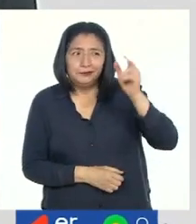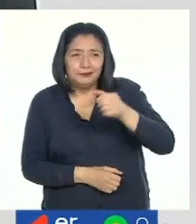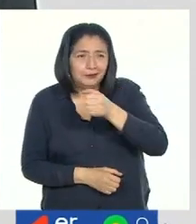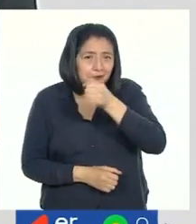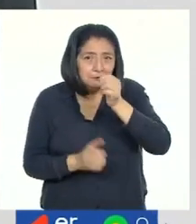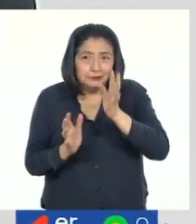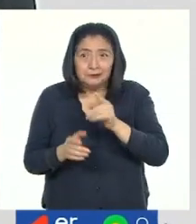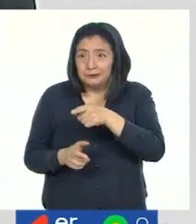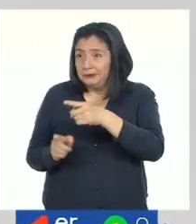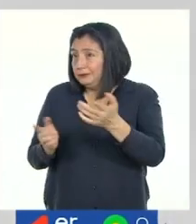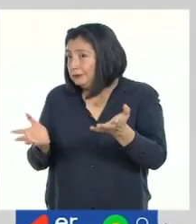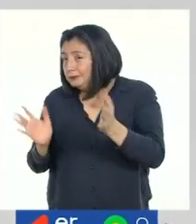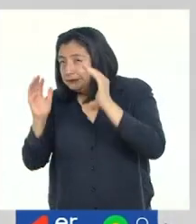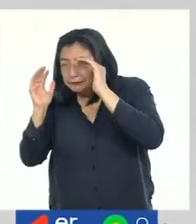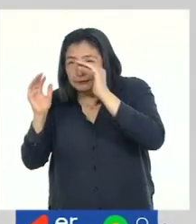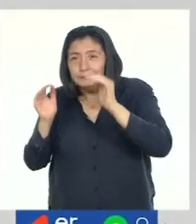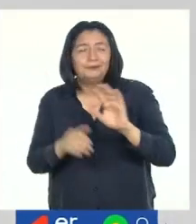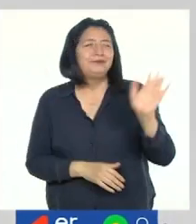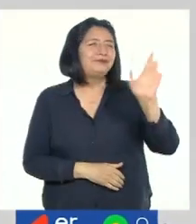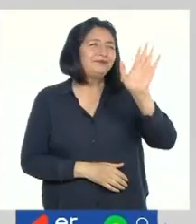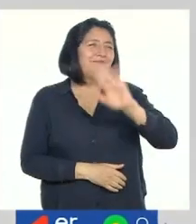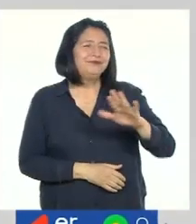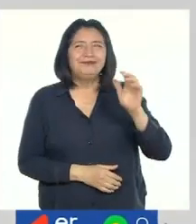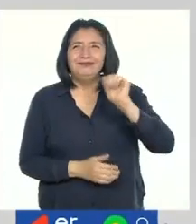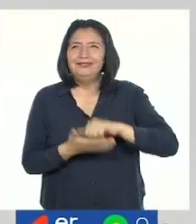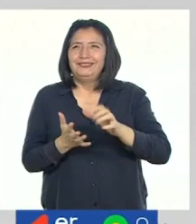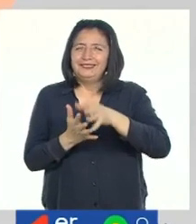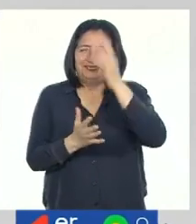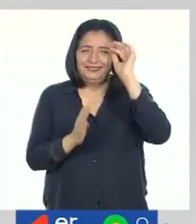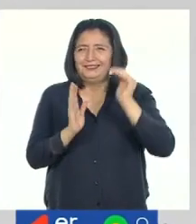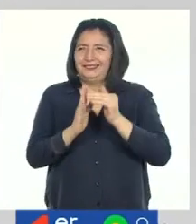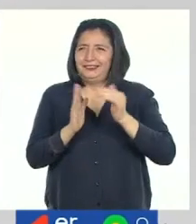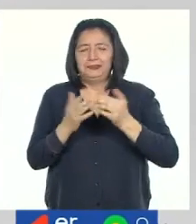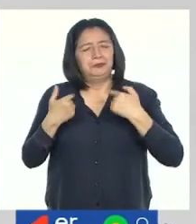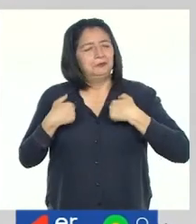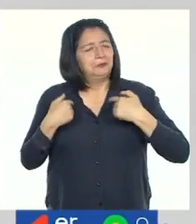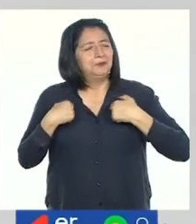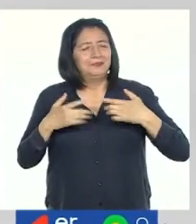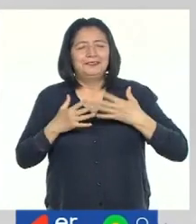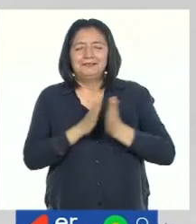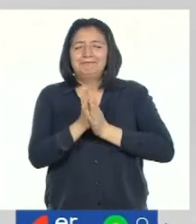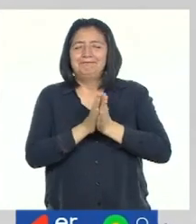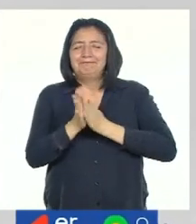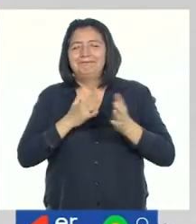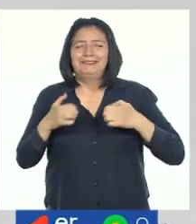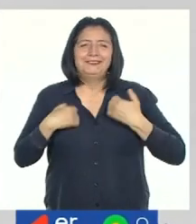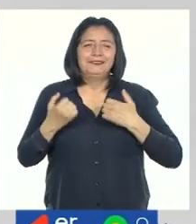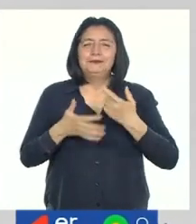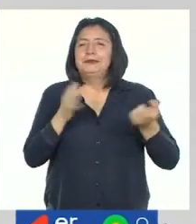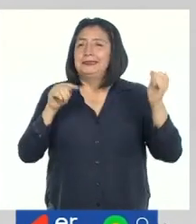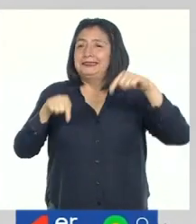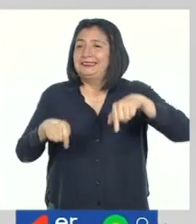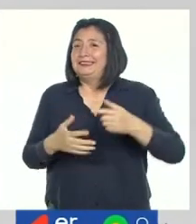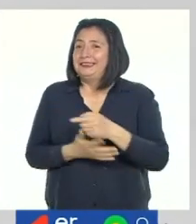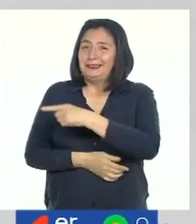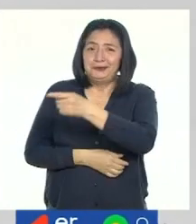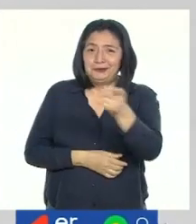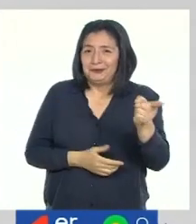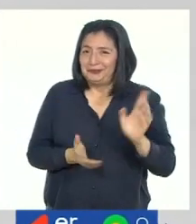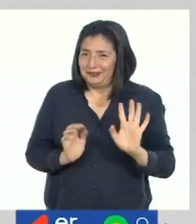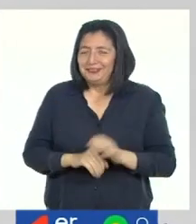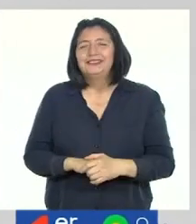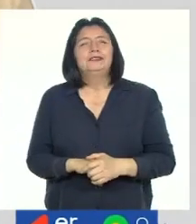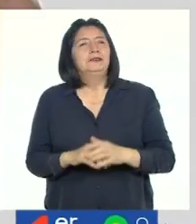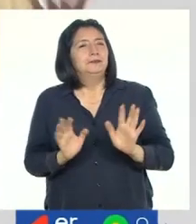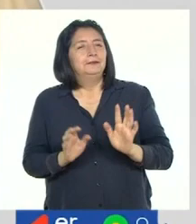está por ahí. Hola, chicas y chicos de Aprendo en Casa. Estoy muy entusiasmada de estar aquí con todas y